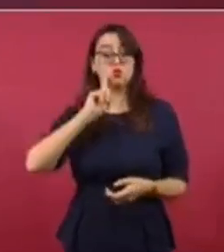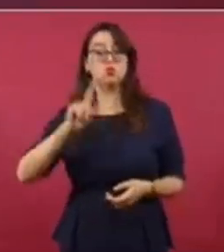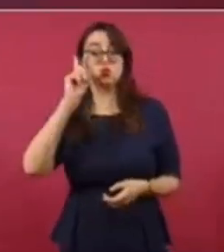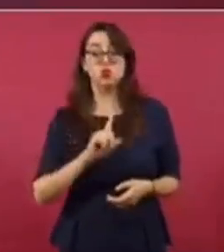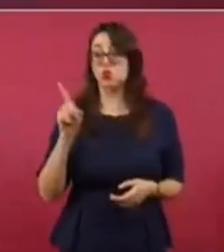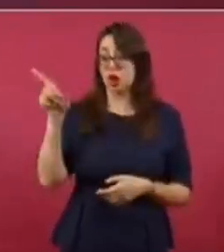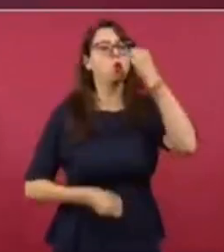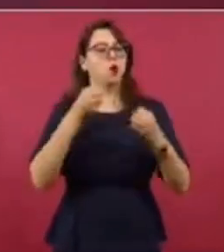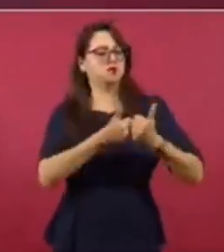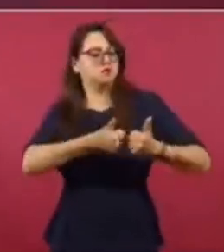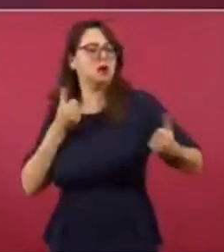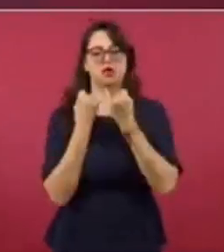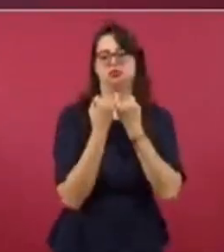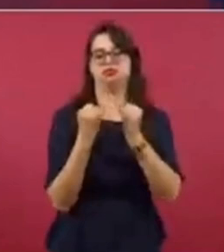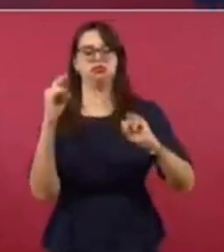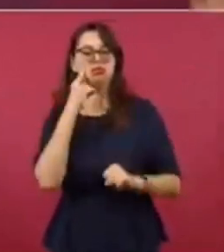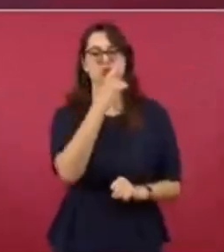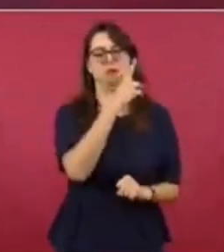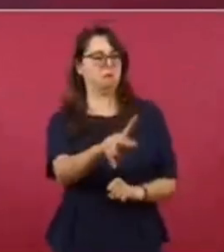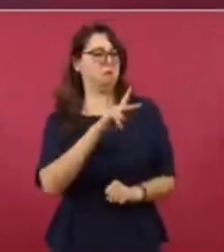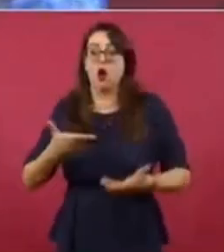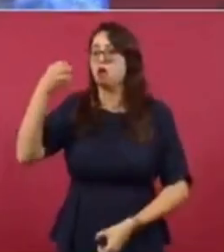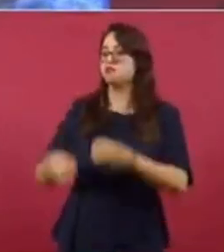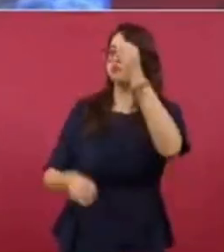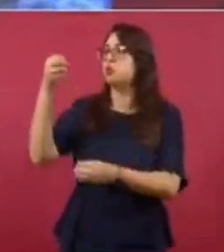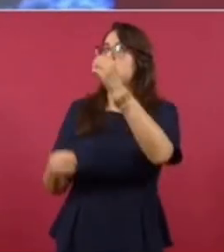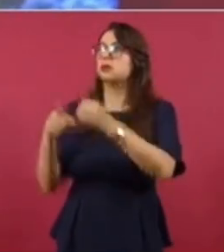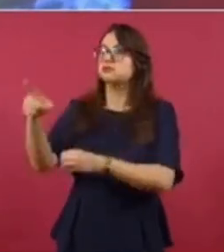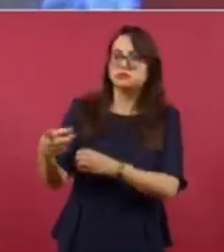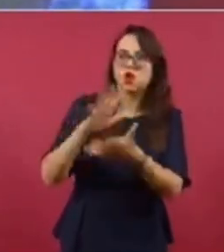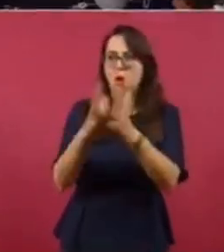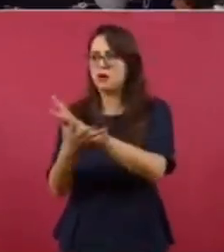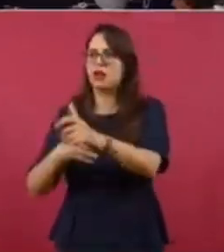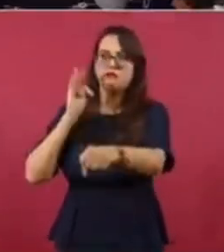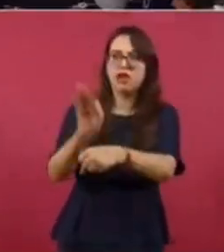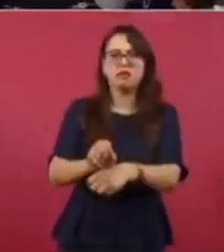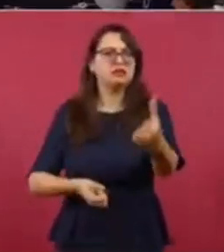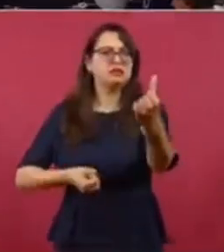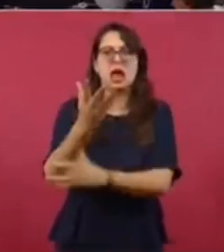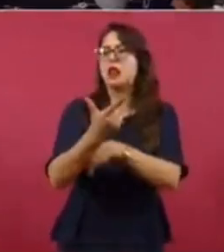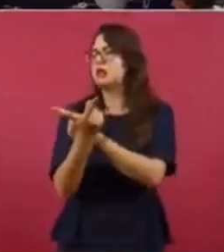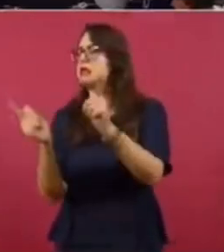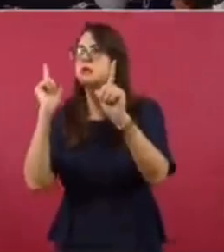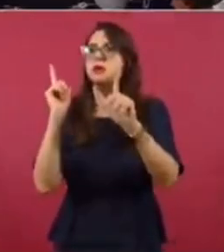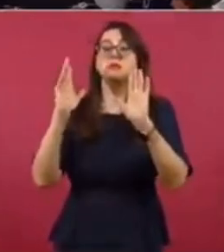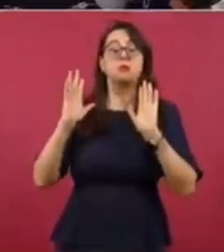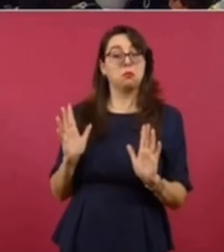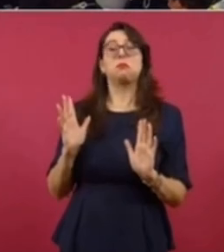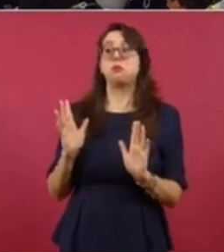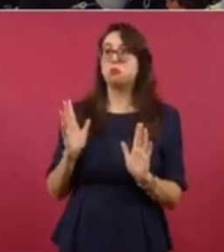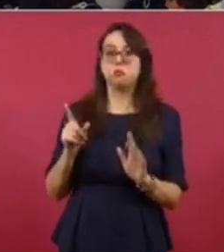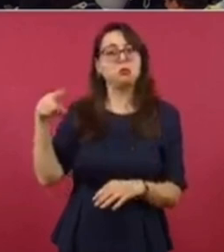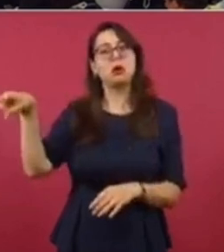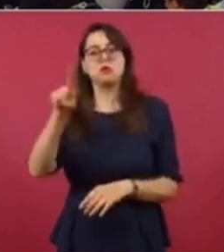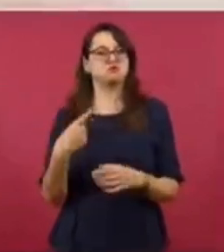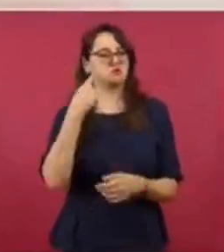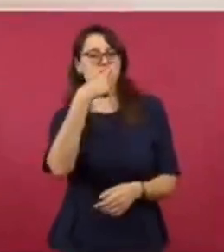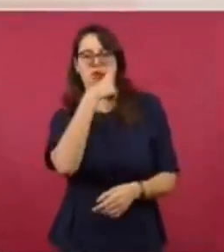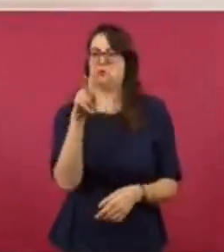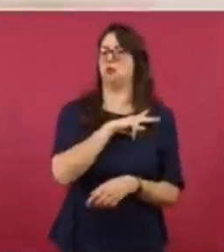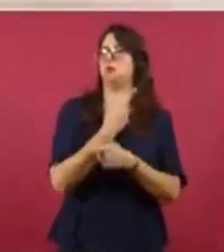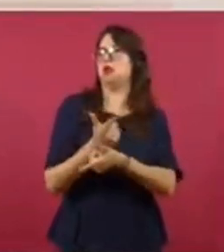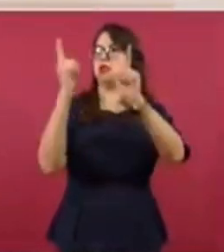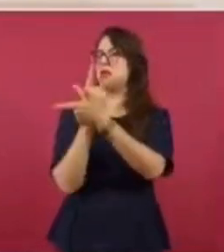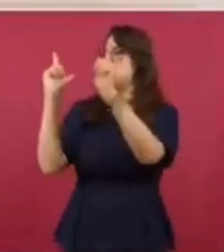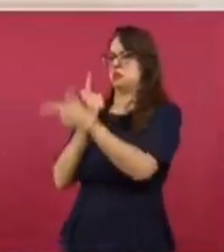los jueces son autónomos. Entonces los empoderó con ese argumento. Y sí, desde